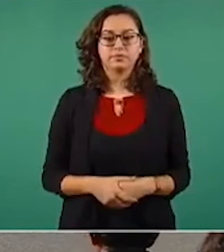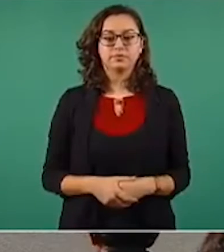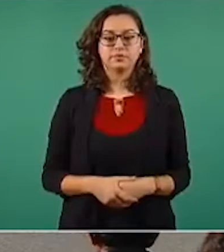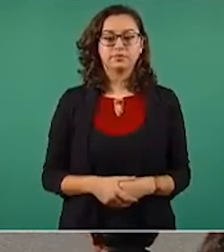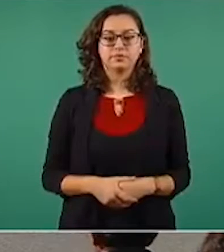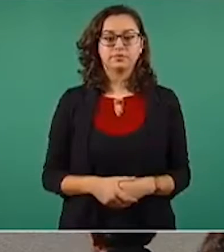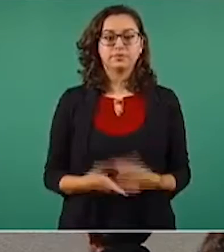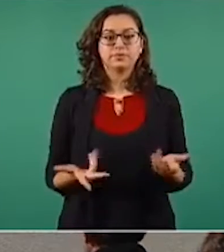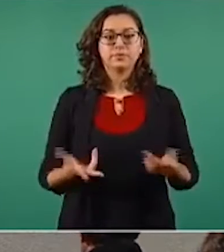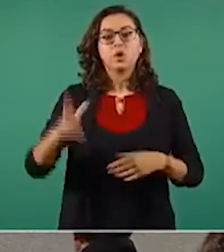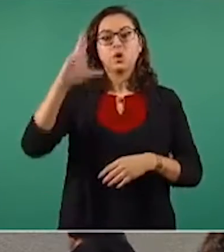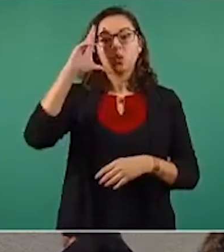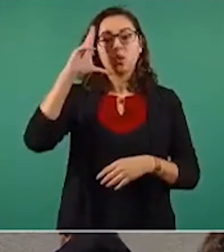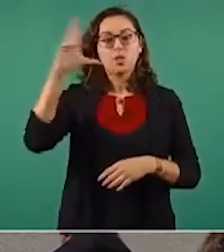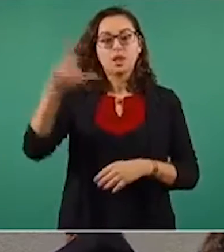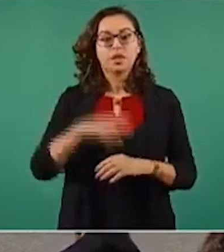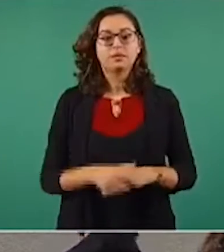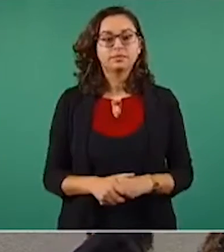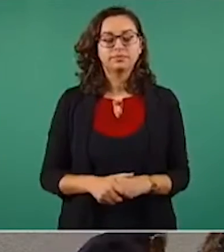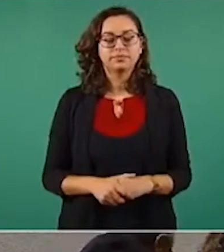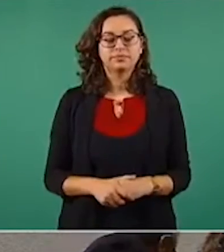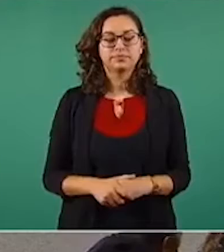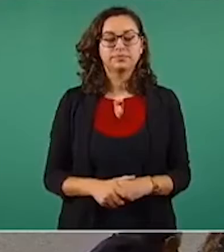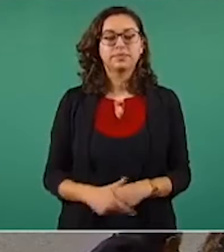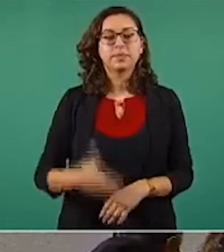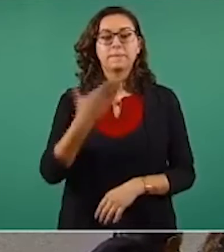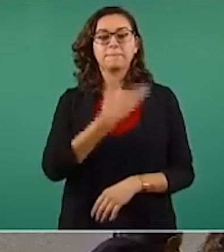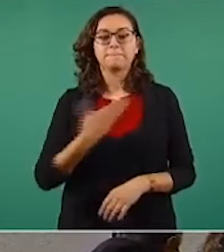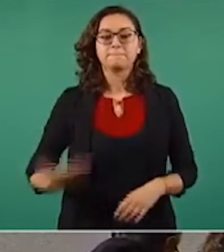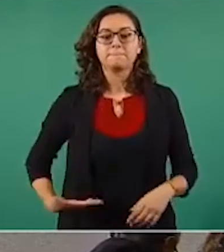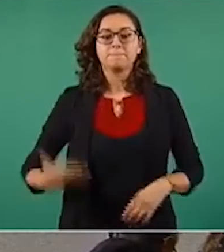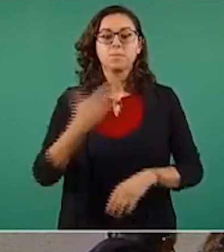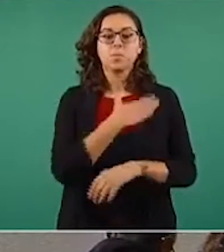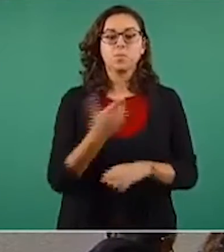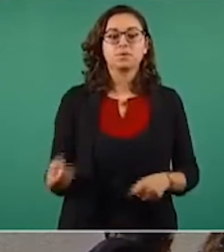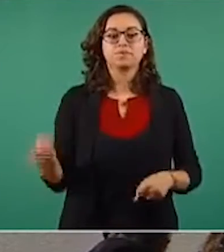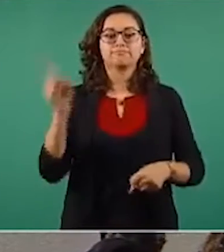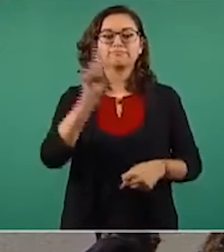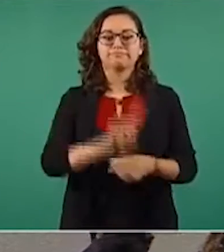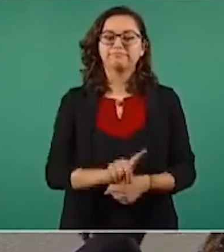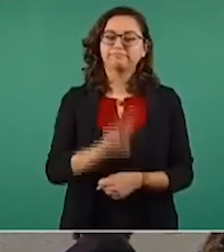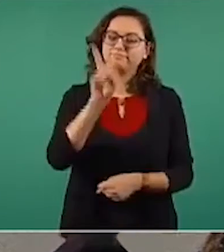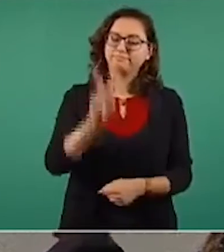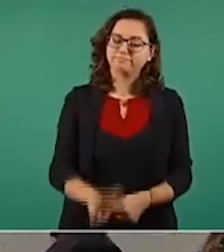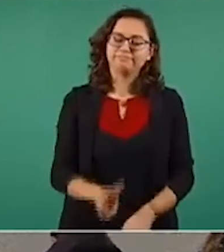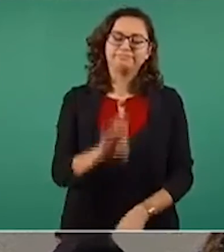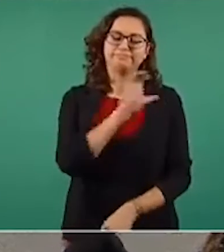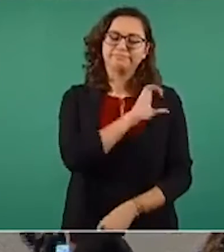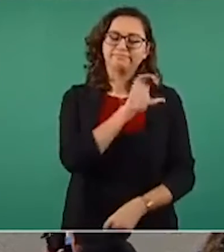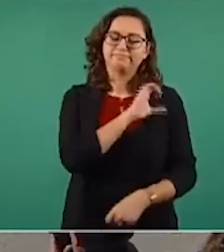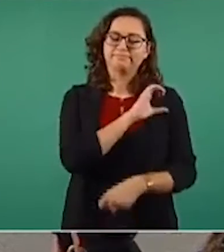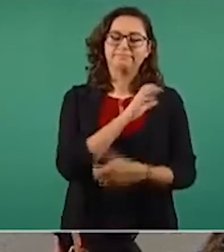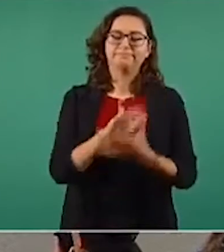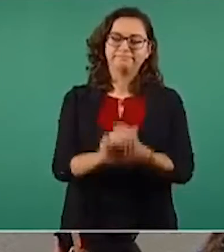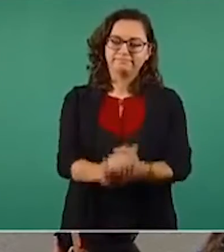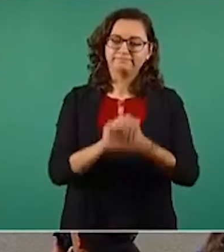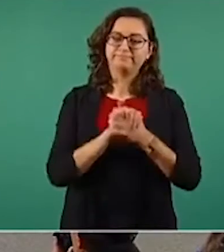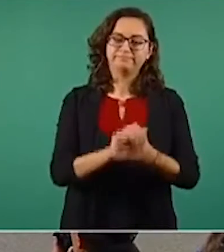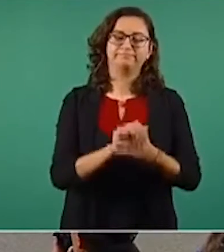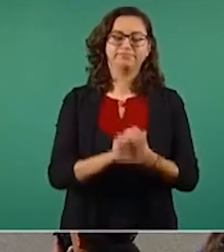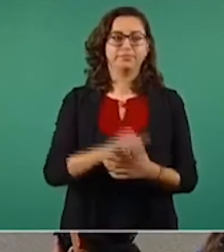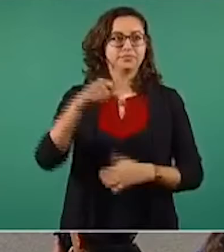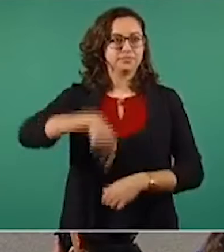Hola, Presidente, buenos días. Le mandamos un caluroso saludo desde Iztapalapa.